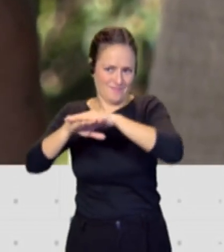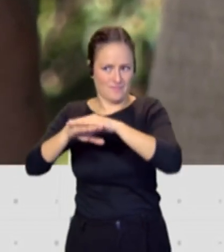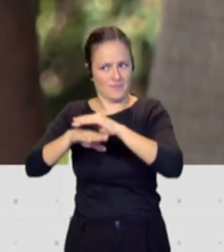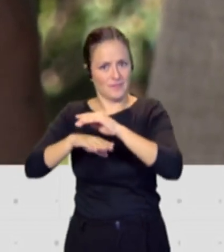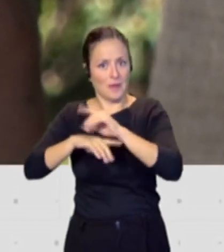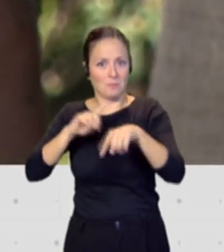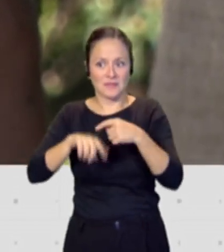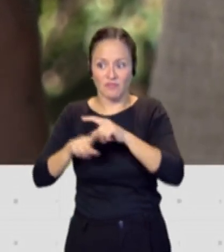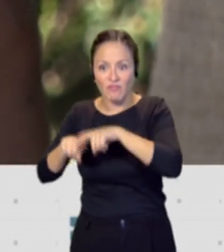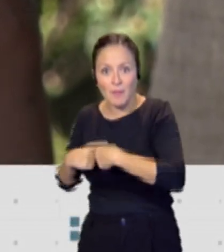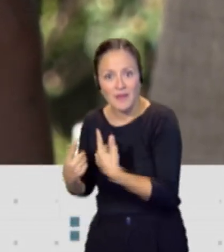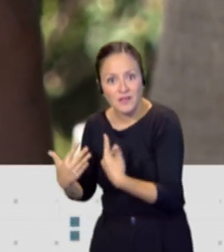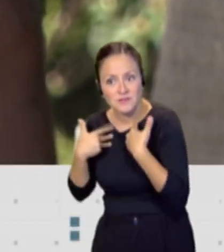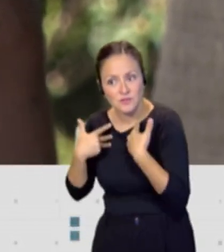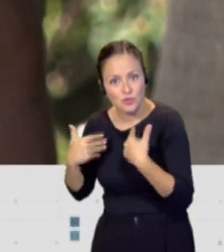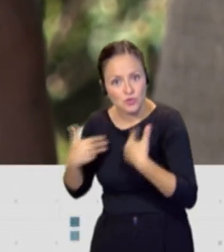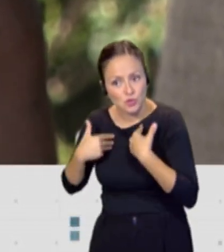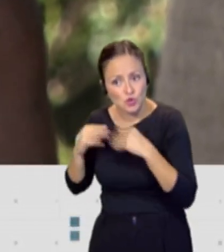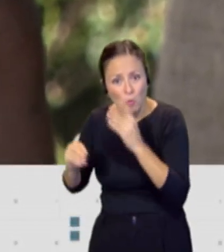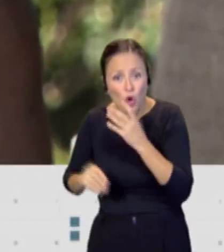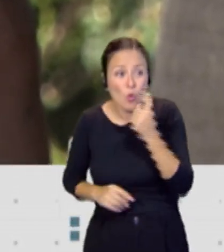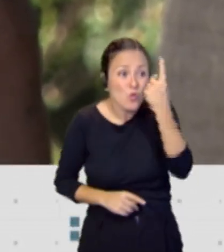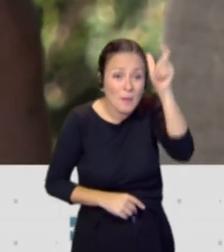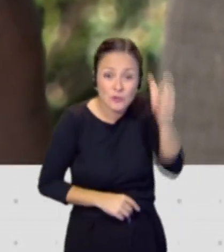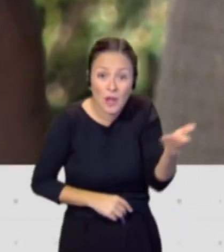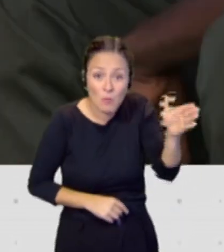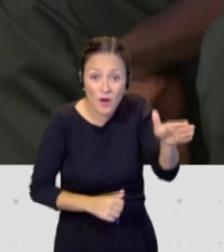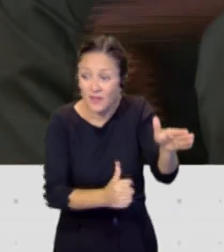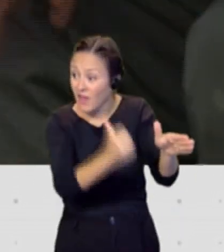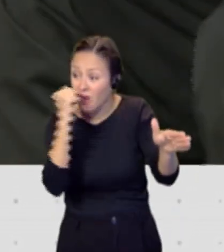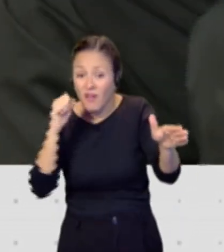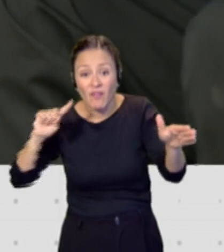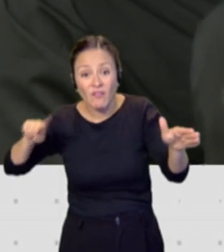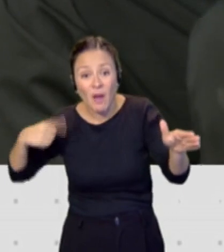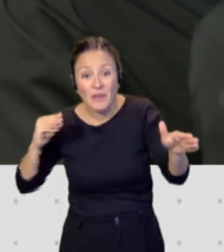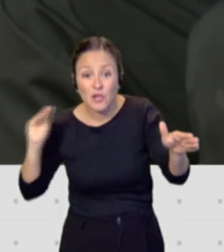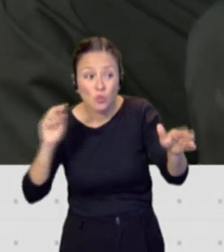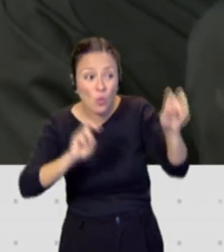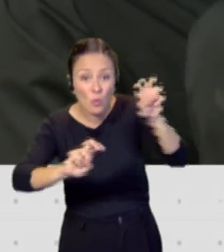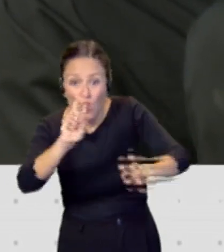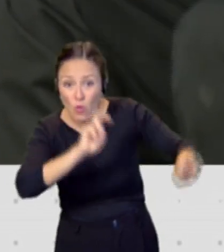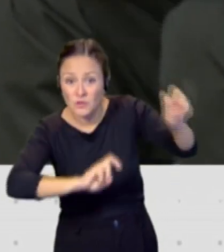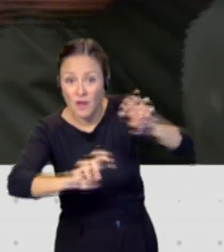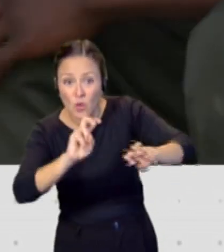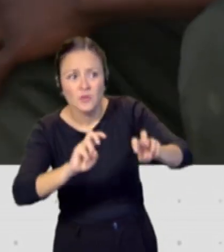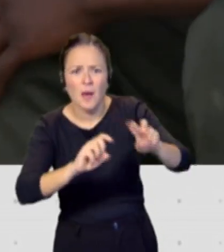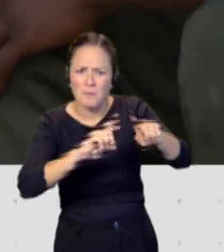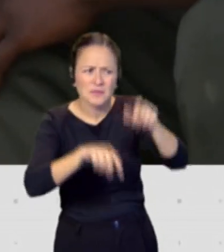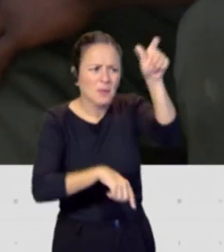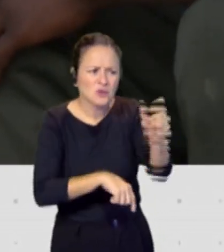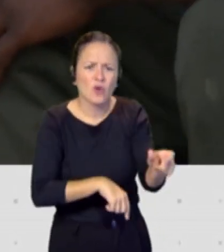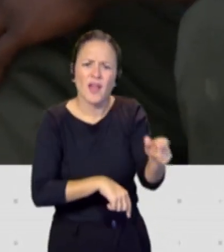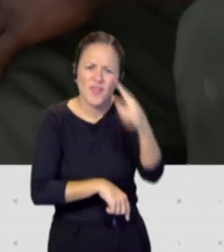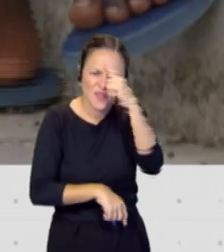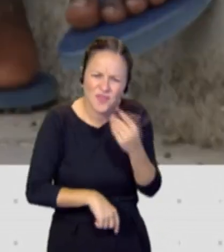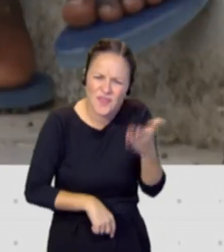dolor de las familias. Detrás de cada muerte hay una familia que busca, que quiere enterrar con dignidad a sus